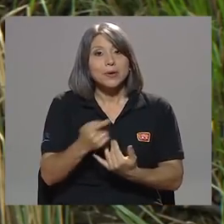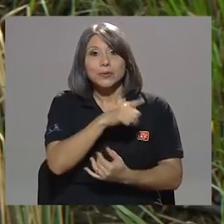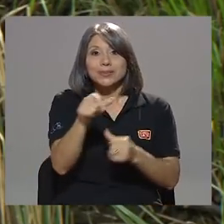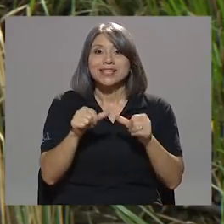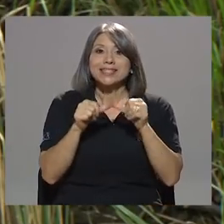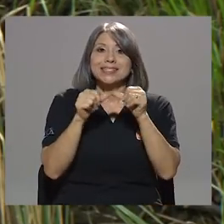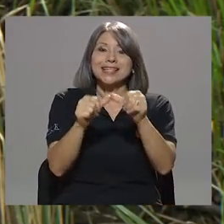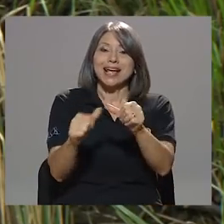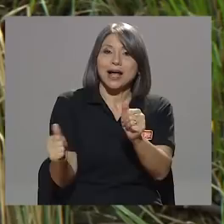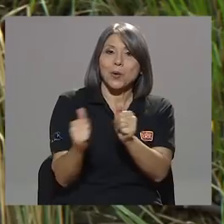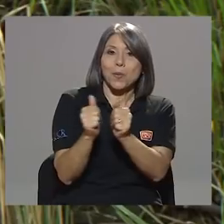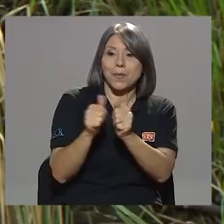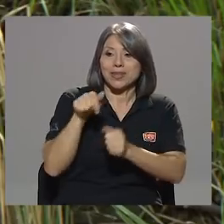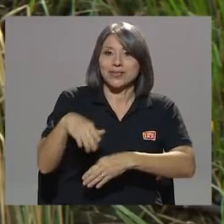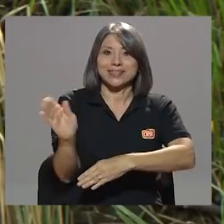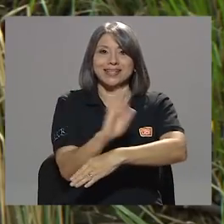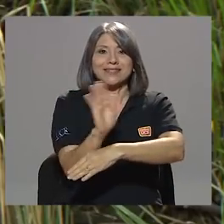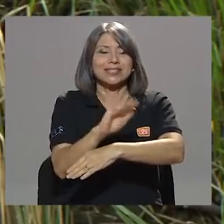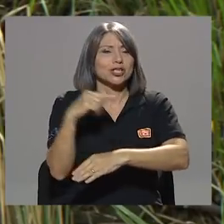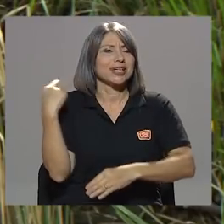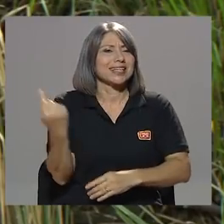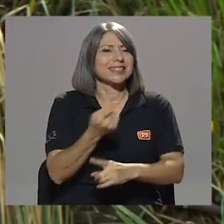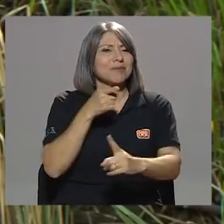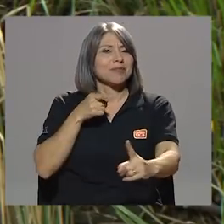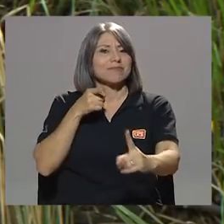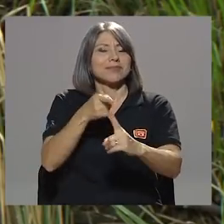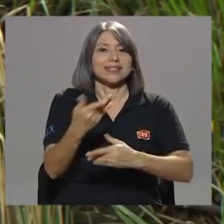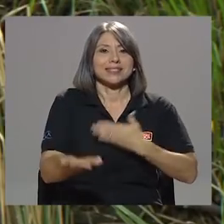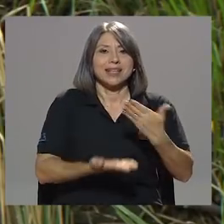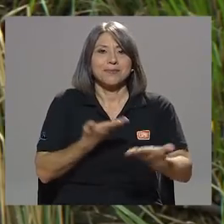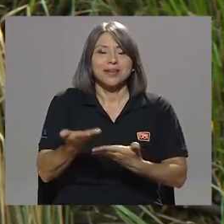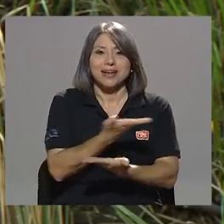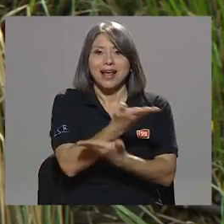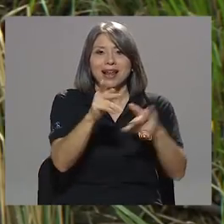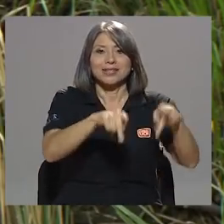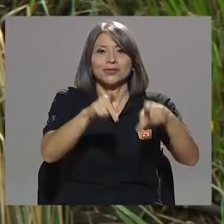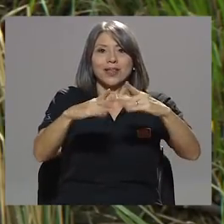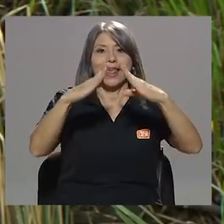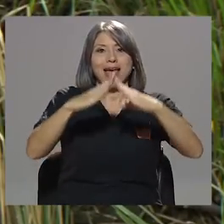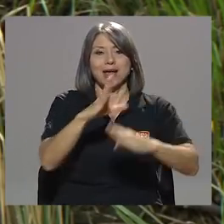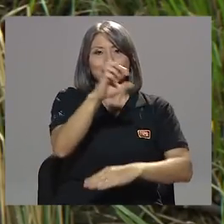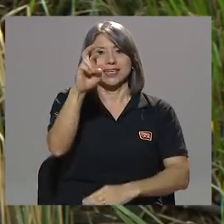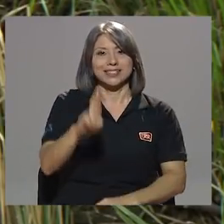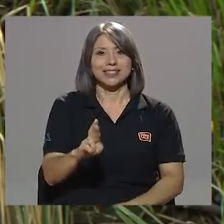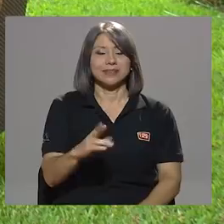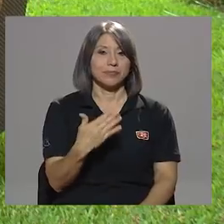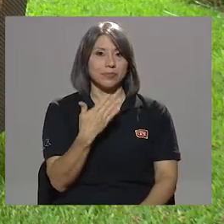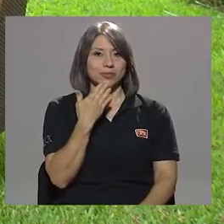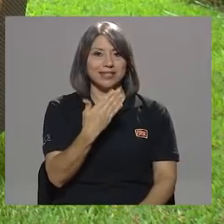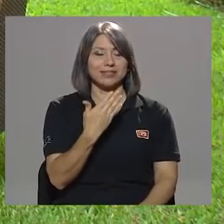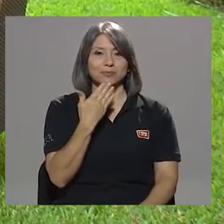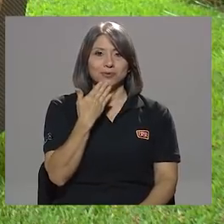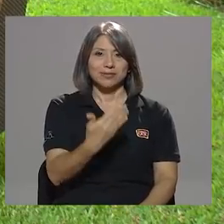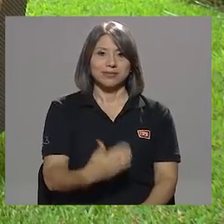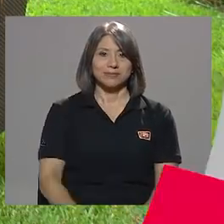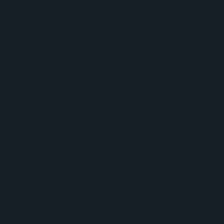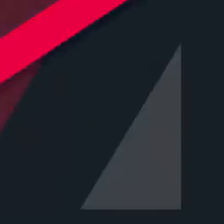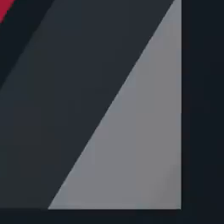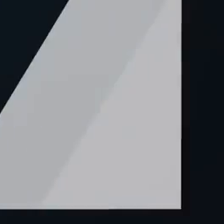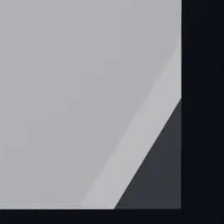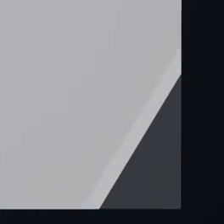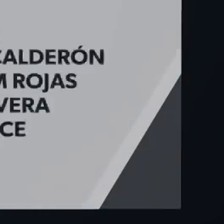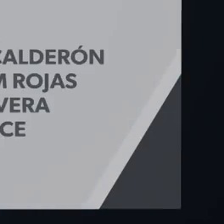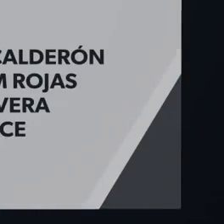acompañando esta televisión que trata siempre de servirle a la ciudadanía costarricense Muchas gracias Muchas gracias